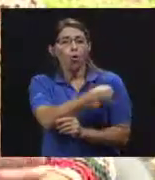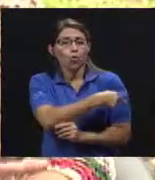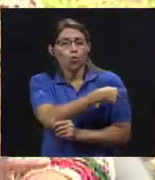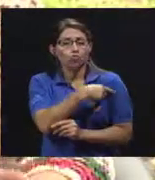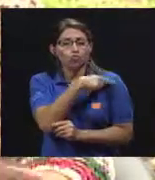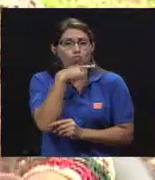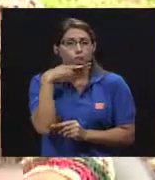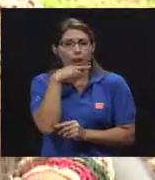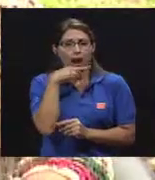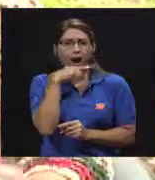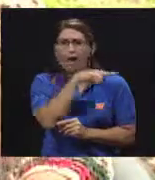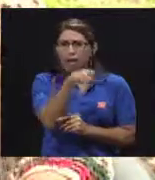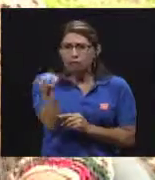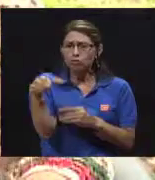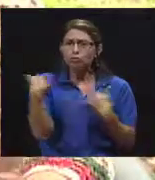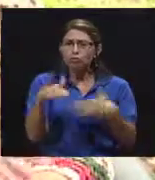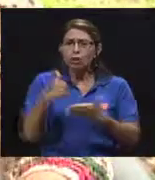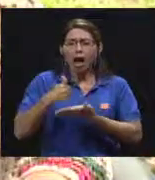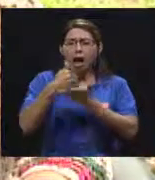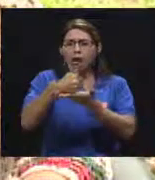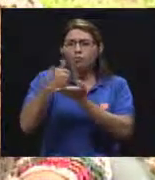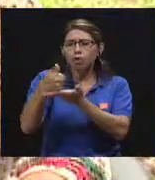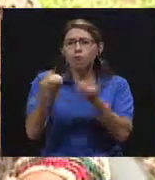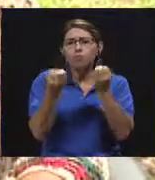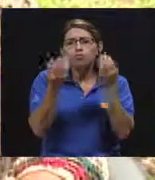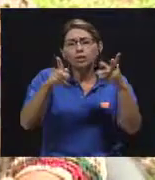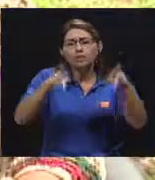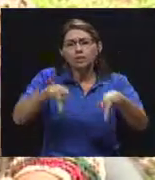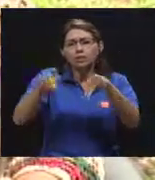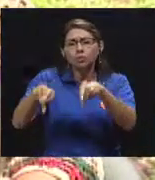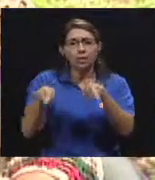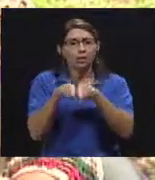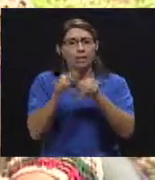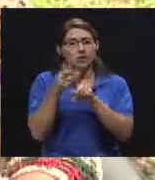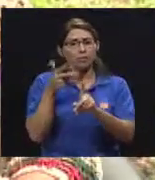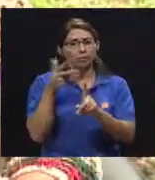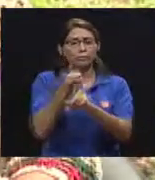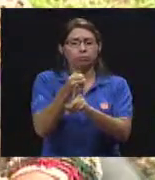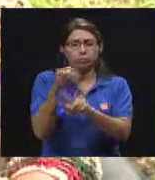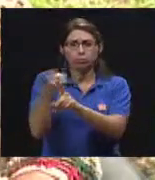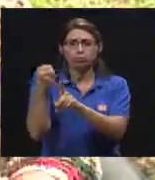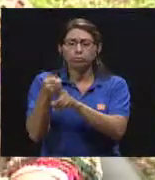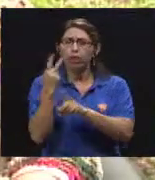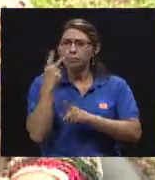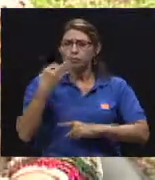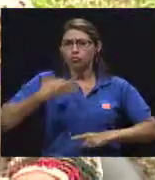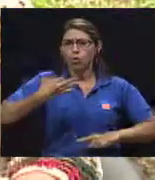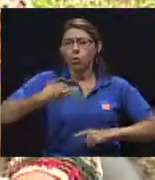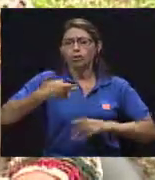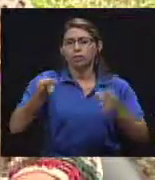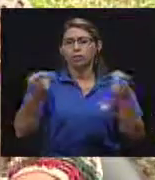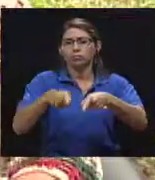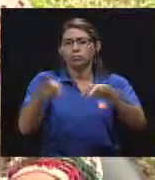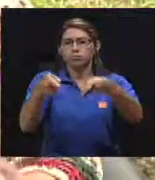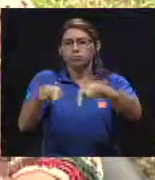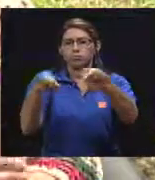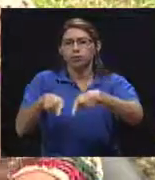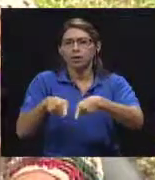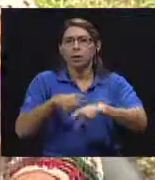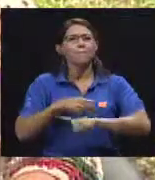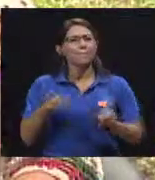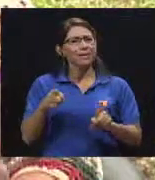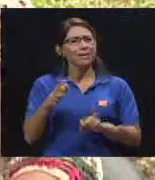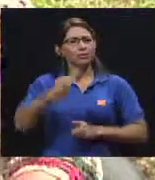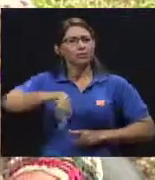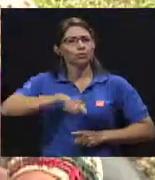Estos cuerpos beneméritos han ayudado a muchas personas, ¿verdad? En accidentes de tránsito incluso, también que lo vemos a diario. Pero muchas